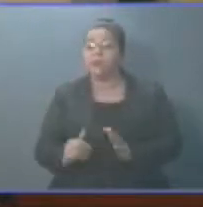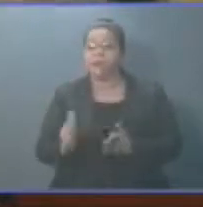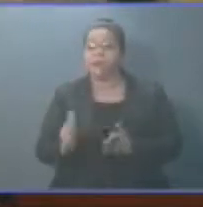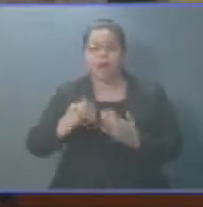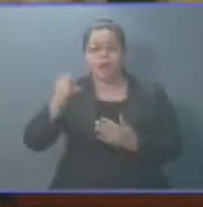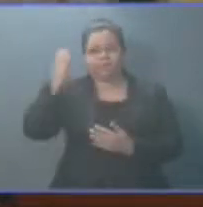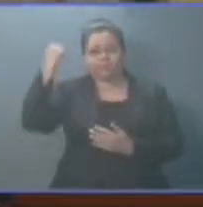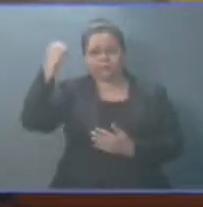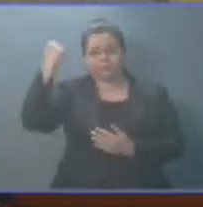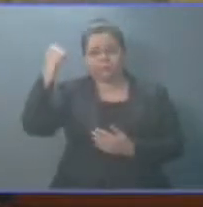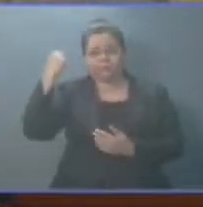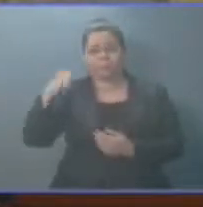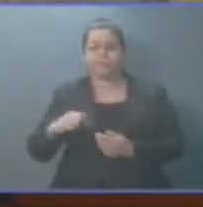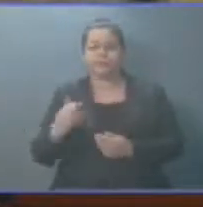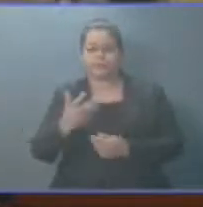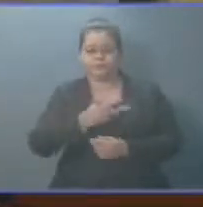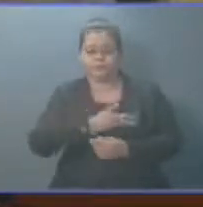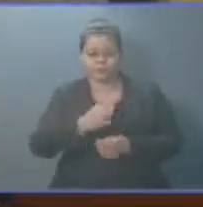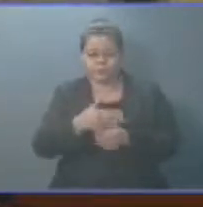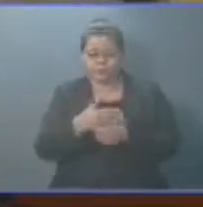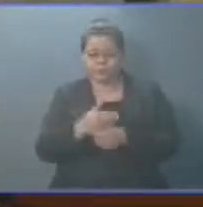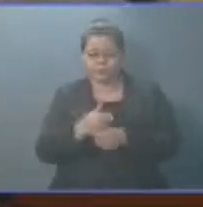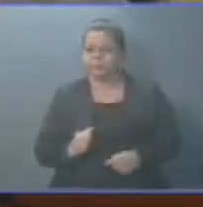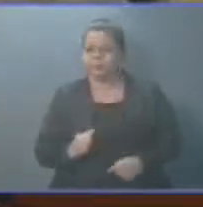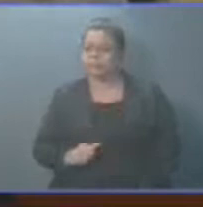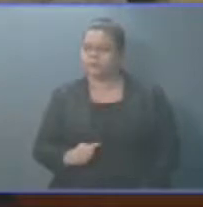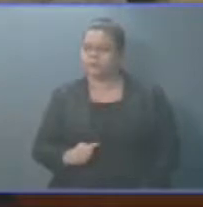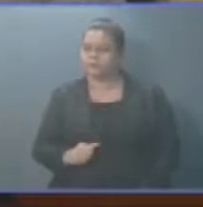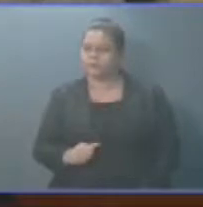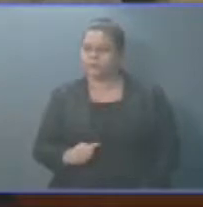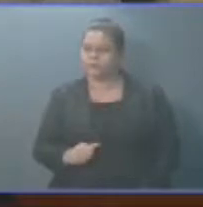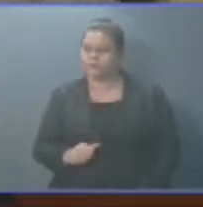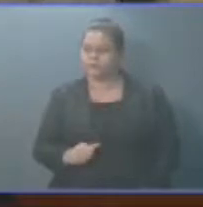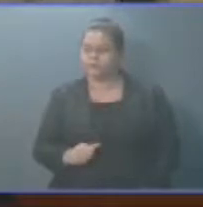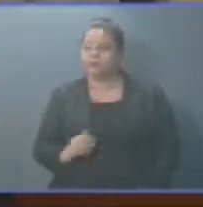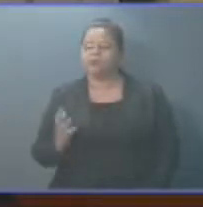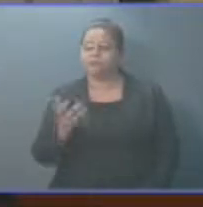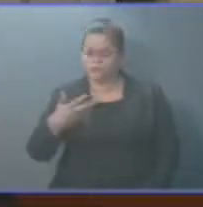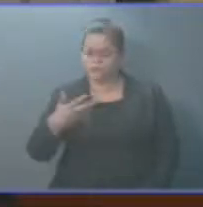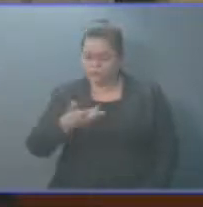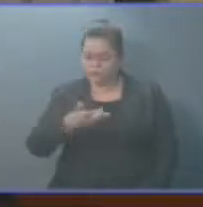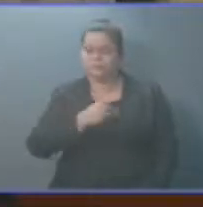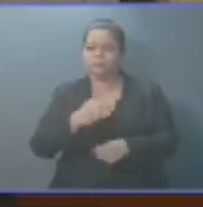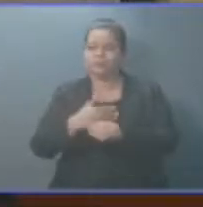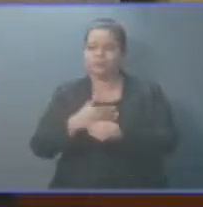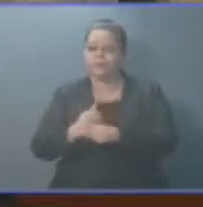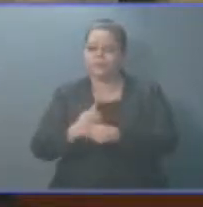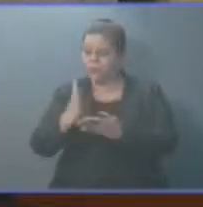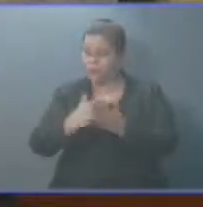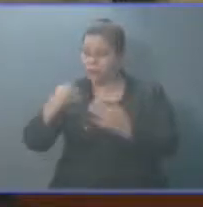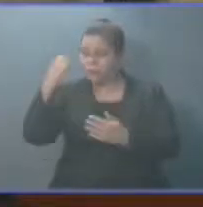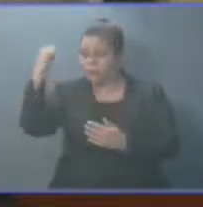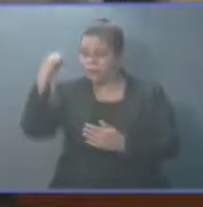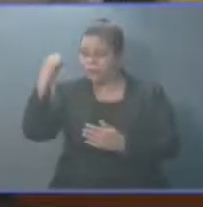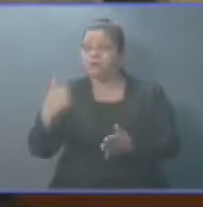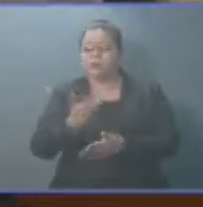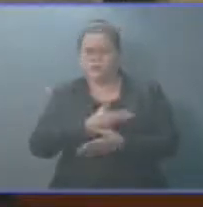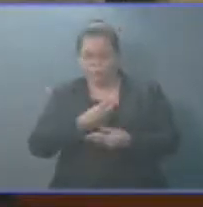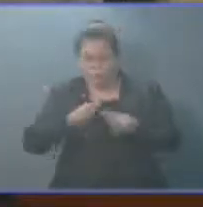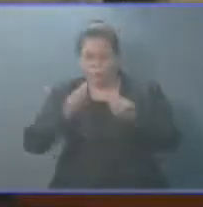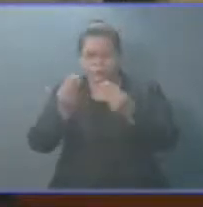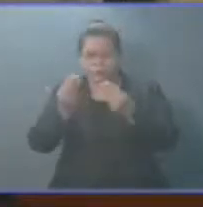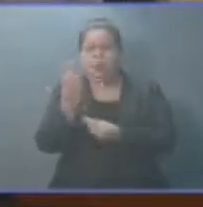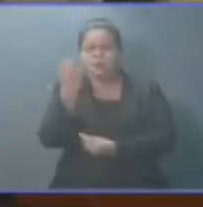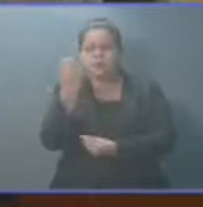importancia para nuestro Grupo Parlamentario. Para nuestro Grupo Parlamentario es de vital importancia poderle asignar